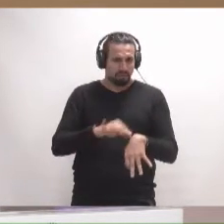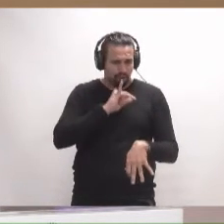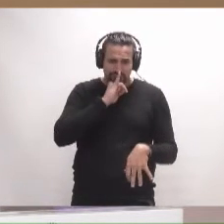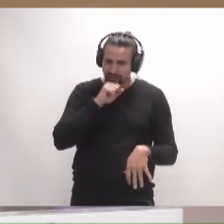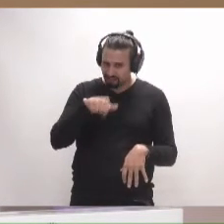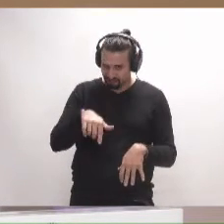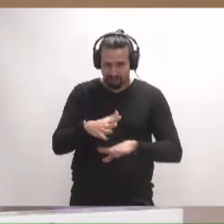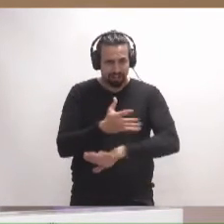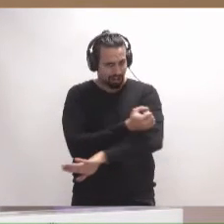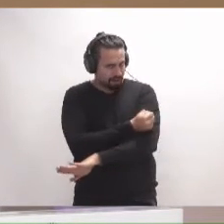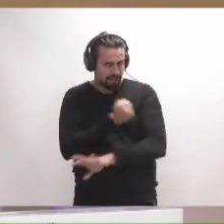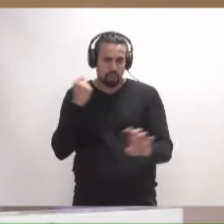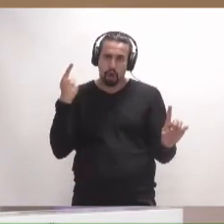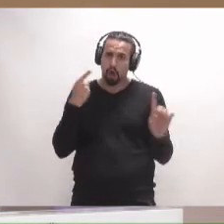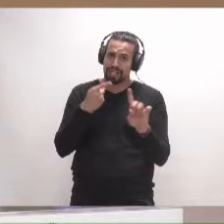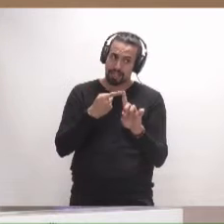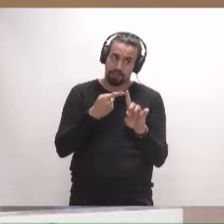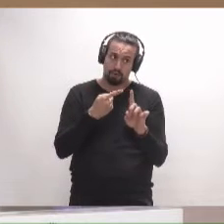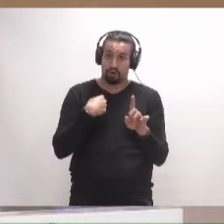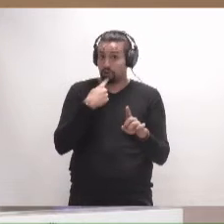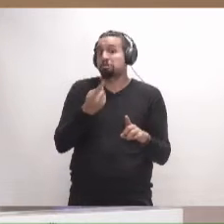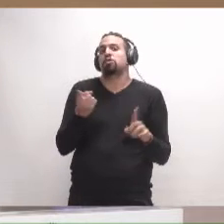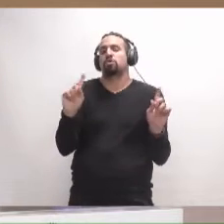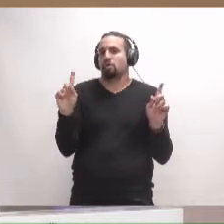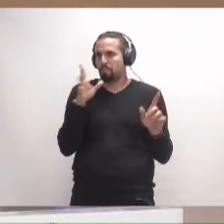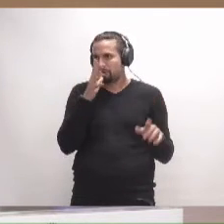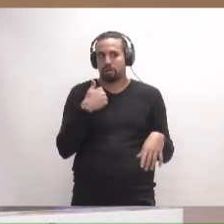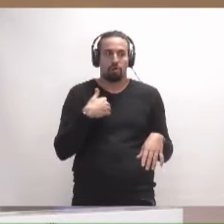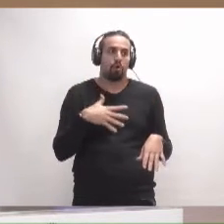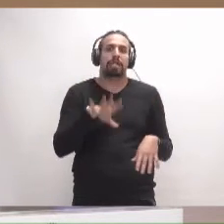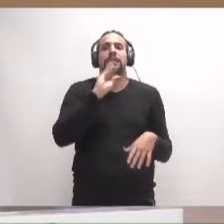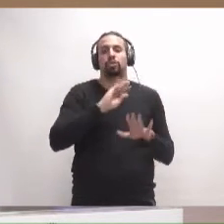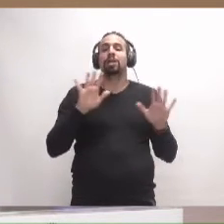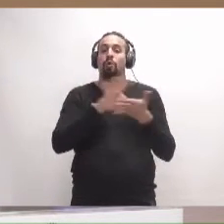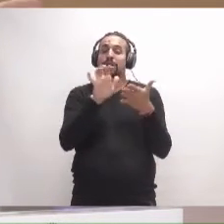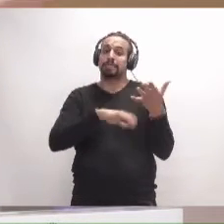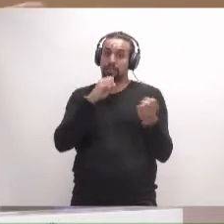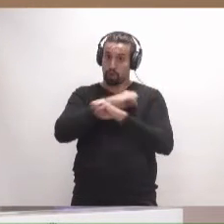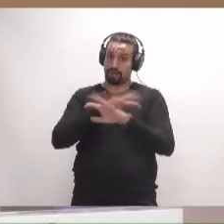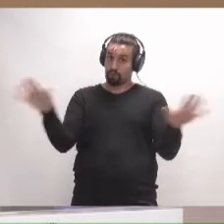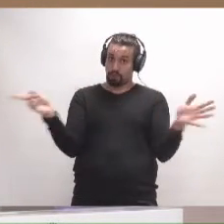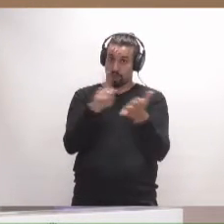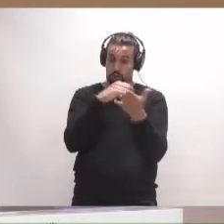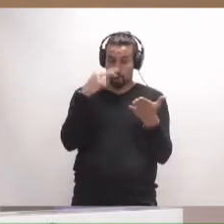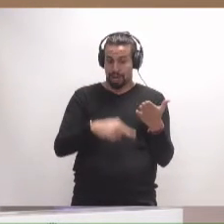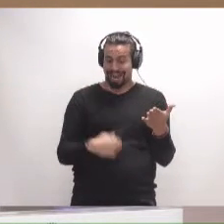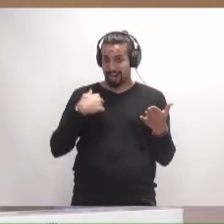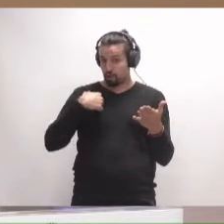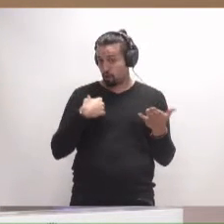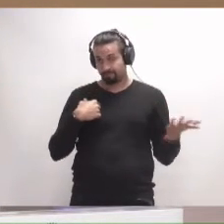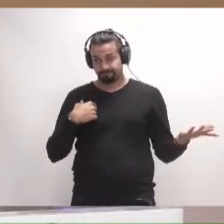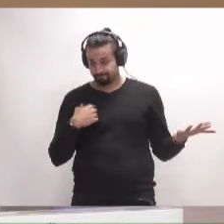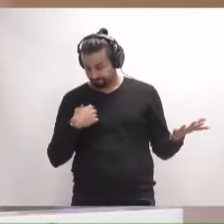corporación para indicar, no lo que estoy diciendo yo, porque comprendo que aunque lo diga el texto refundido y lo lea yo, no tiene